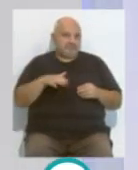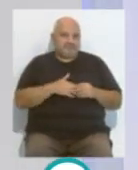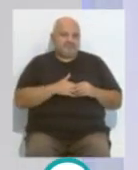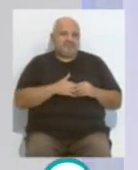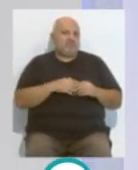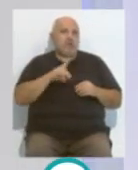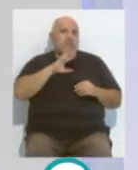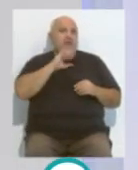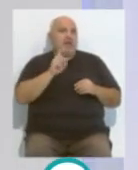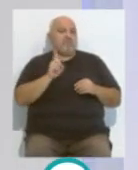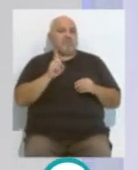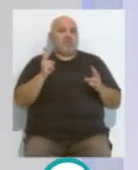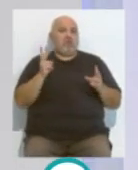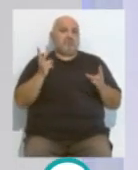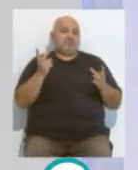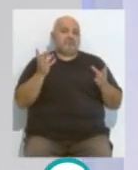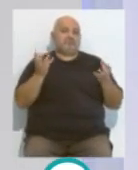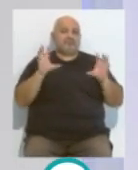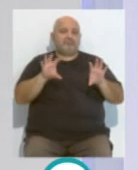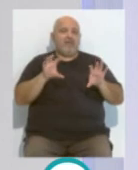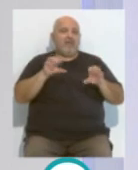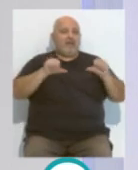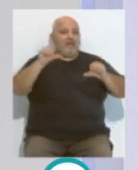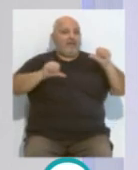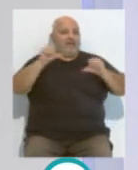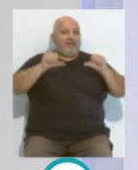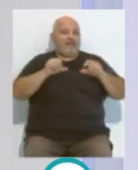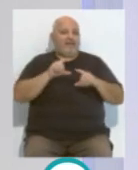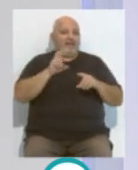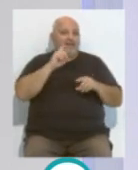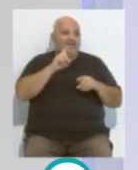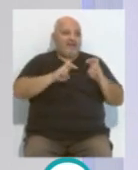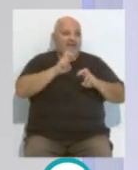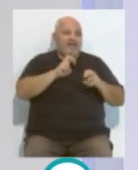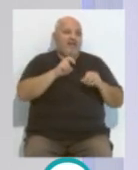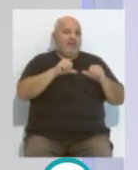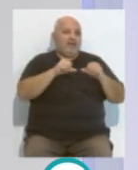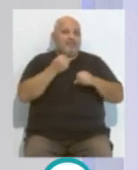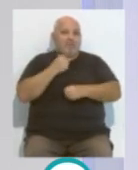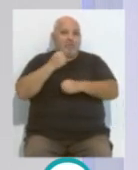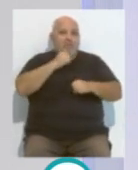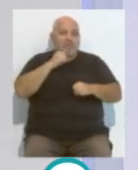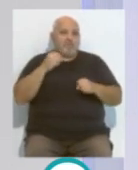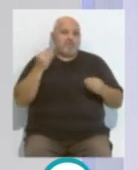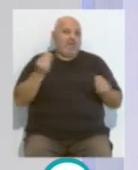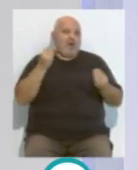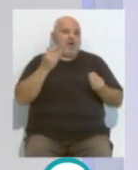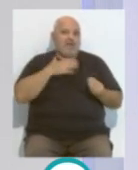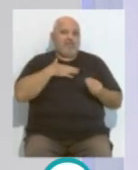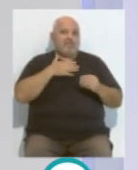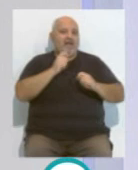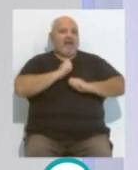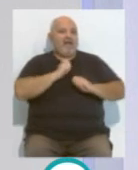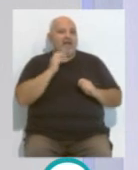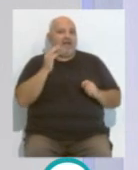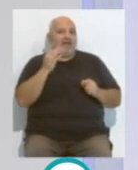Bueno, no es mala que se clasifiquen los dos, pero bueno, mientras más grandes en cuanto a selecciones vayan cayendo, pues, mientras sea